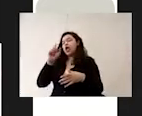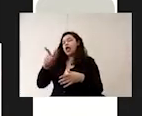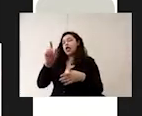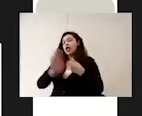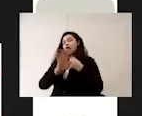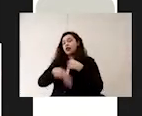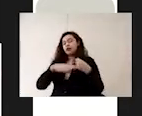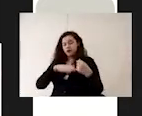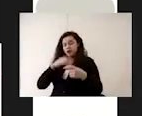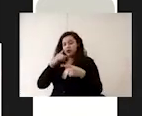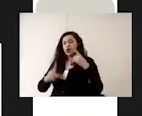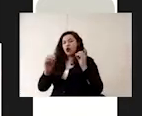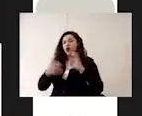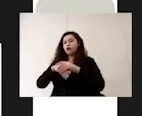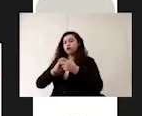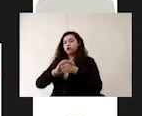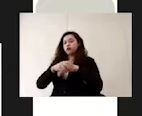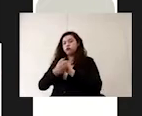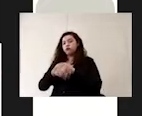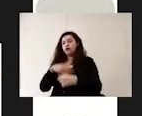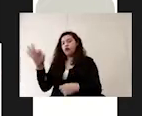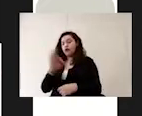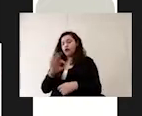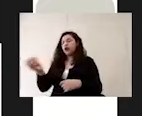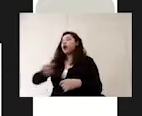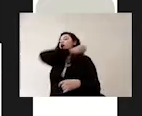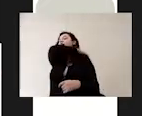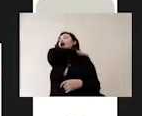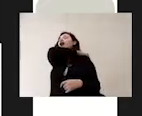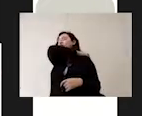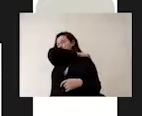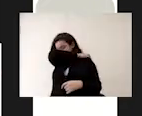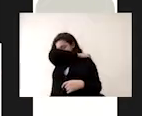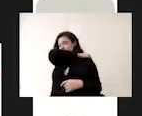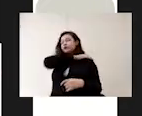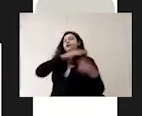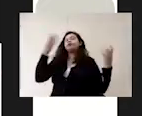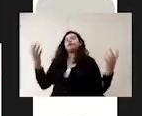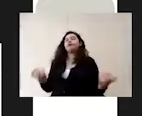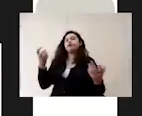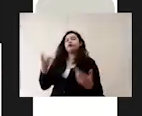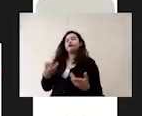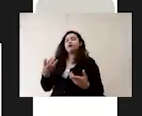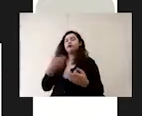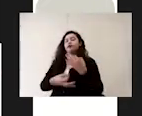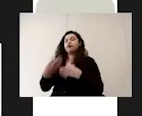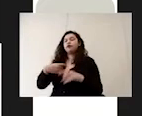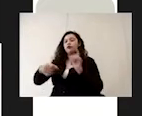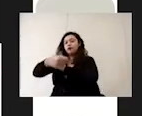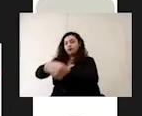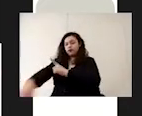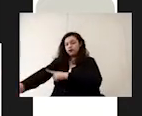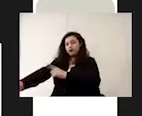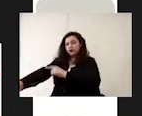o bien el lavado de manos el estornudo de etiqueta que es estornudar en el ángulo interno del